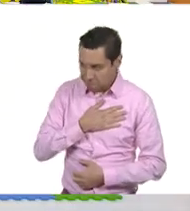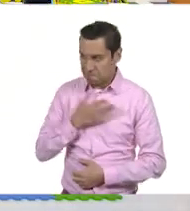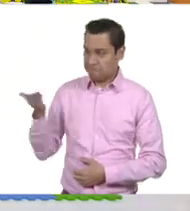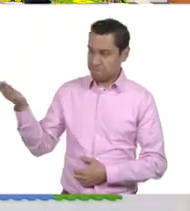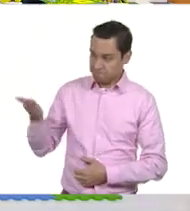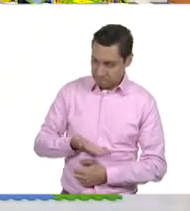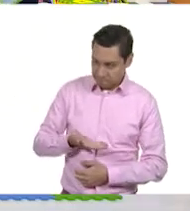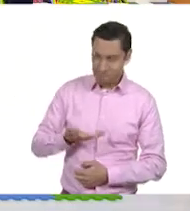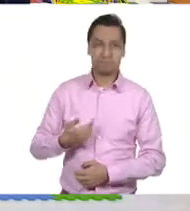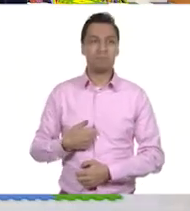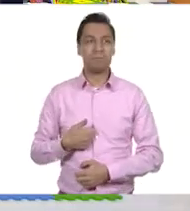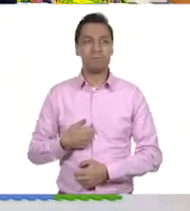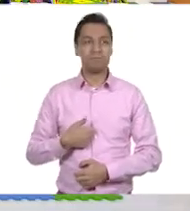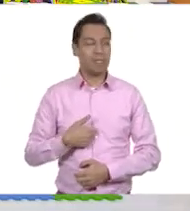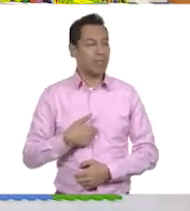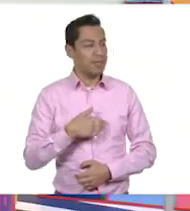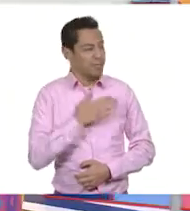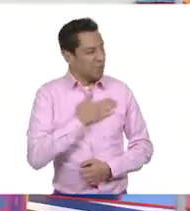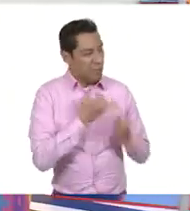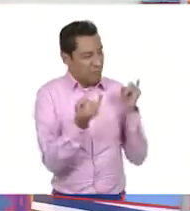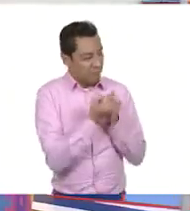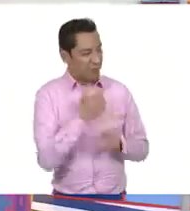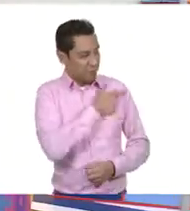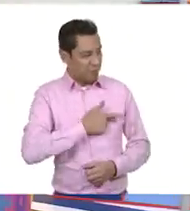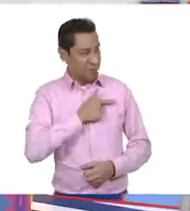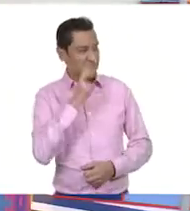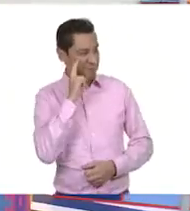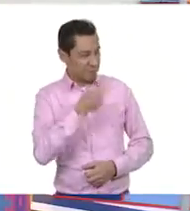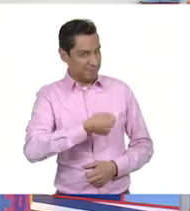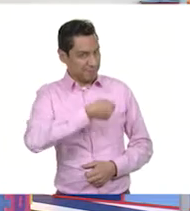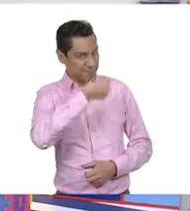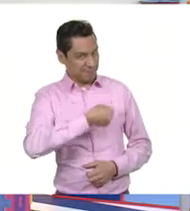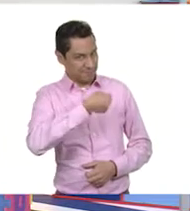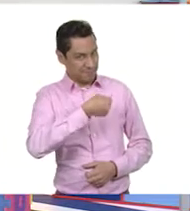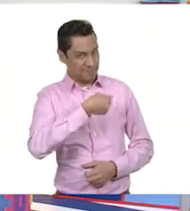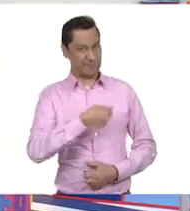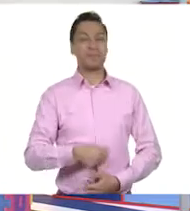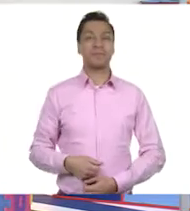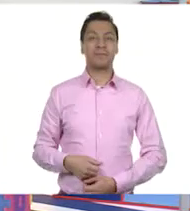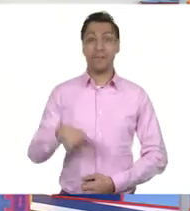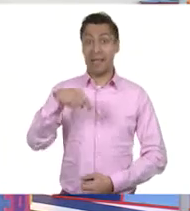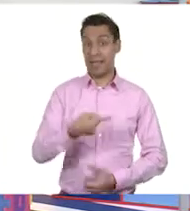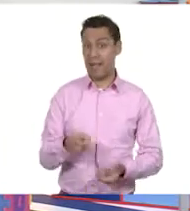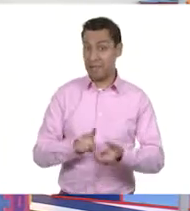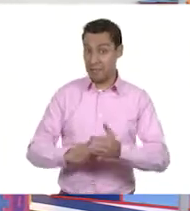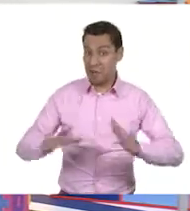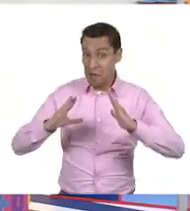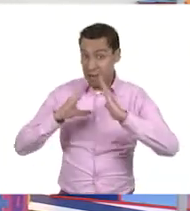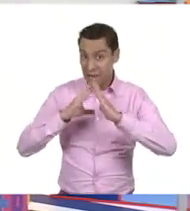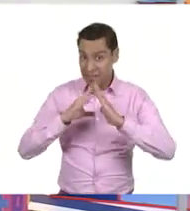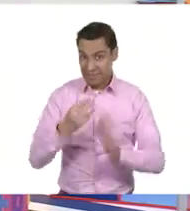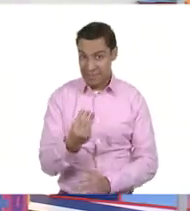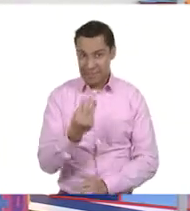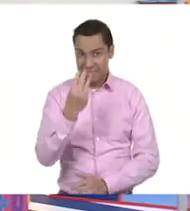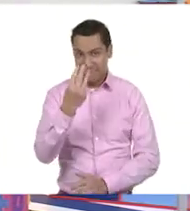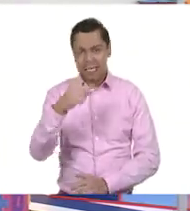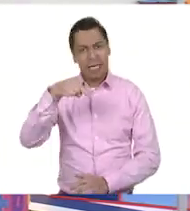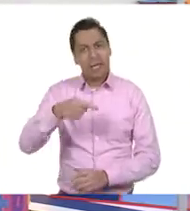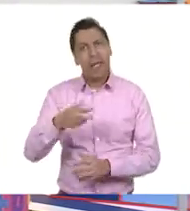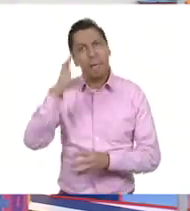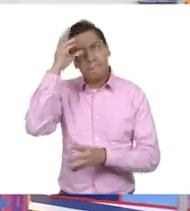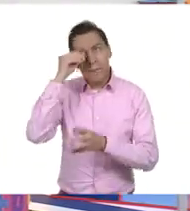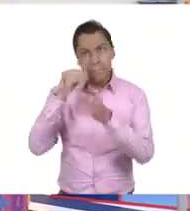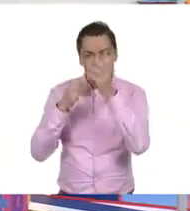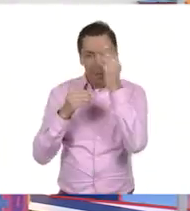gusto. Mucho gusto saludarte, Oscar. Igualmente. Y aquí en Aprende en Casa 3, vamos a ver necesidades básicas.